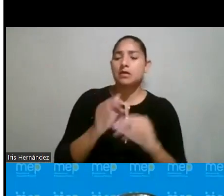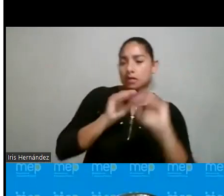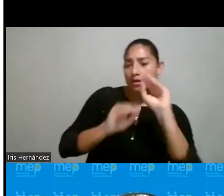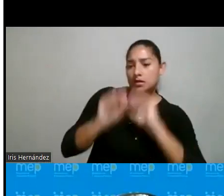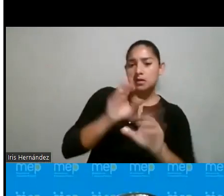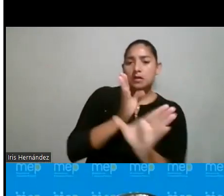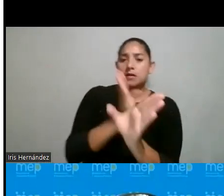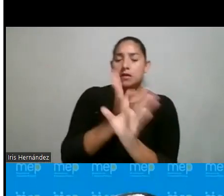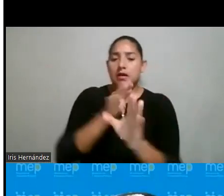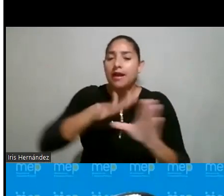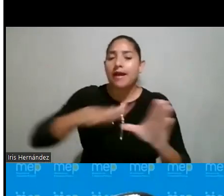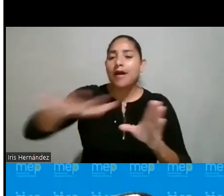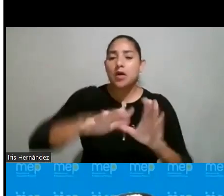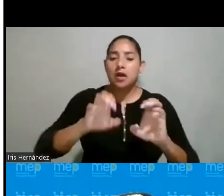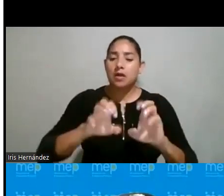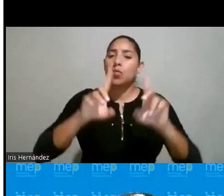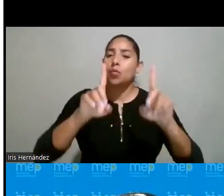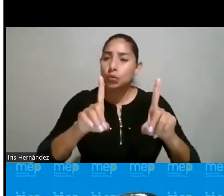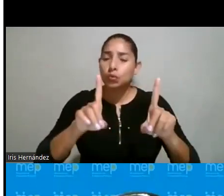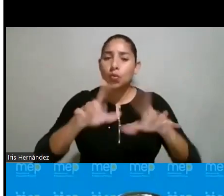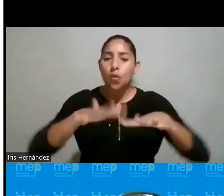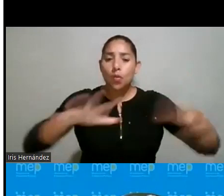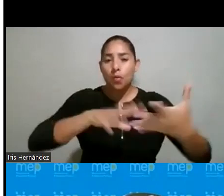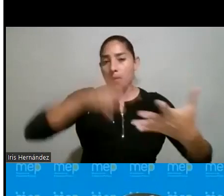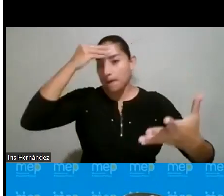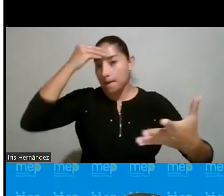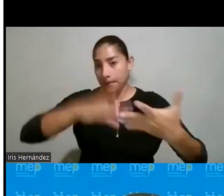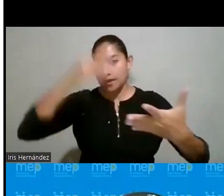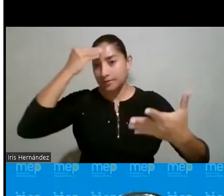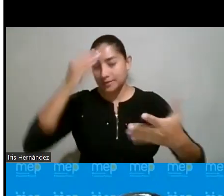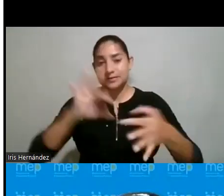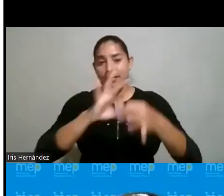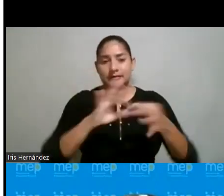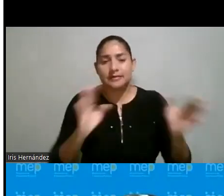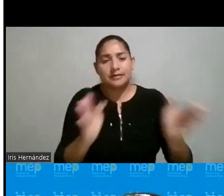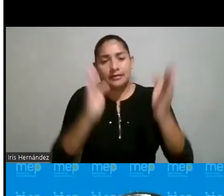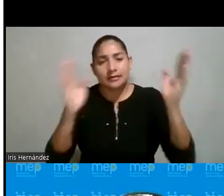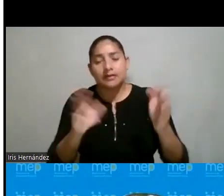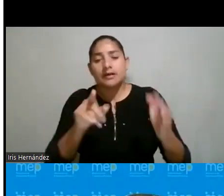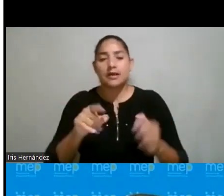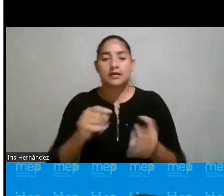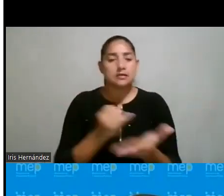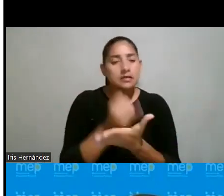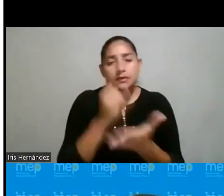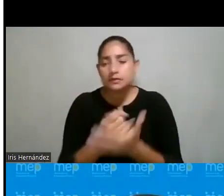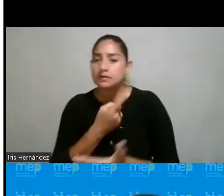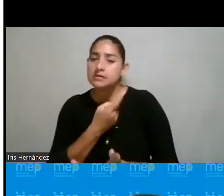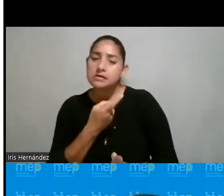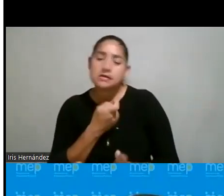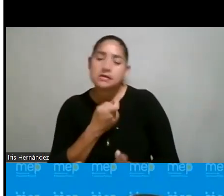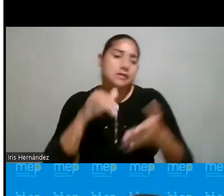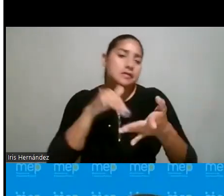ambientes educativos y ambientes de aprendizaje que favorezcan esta exploración de las personas